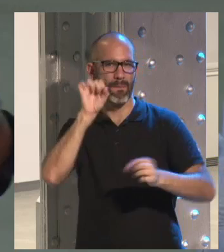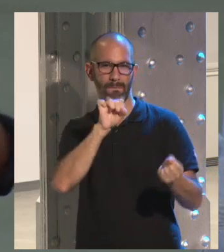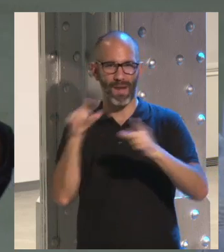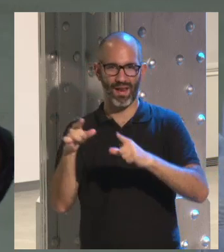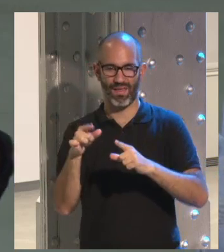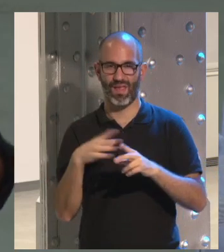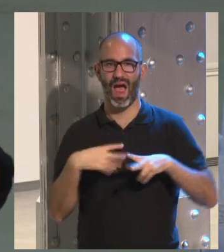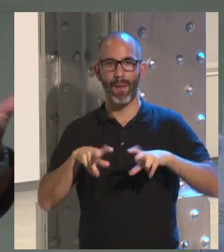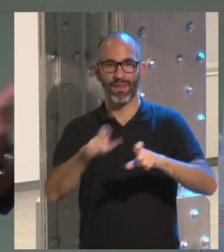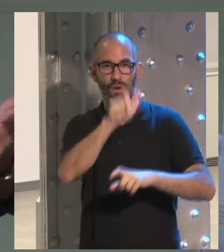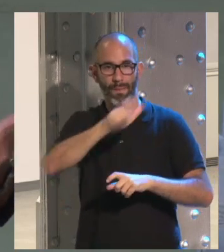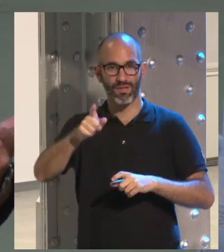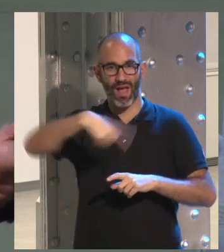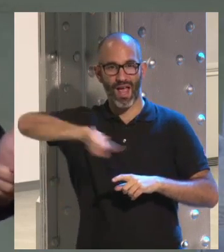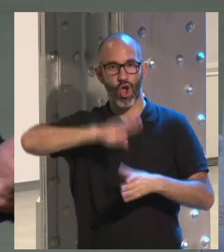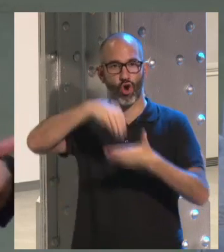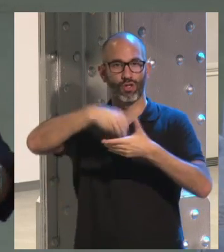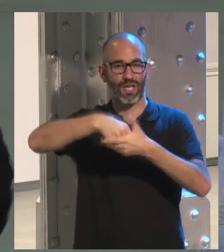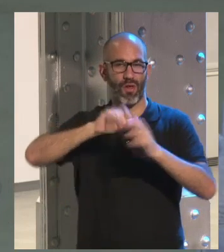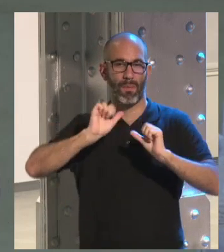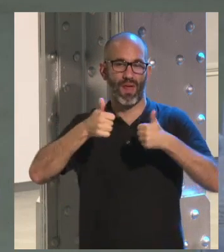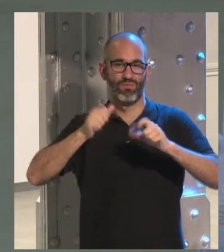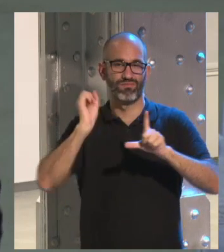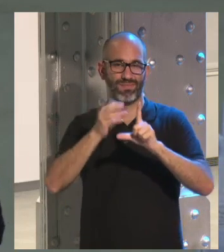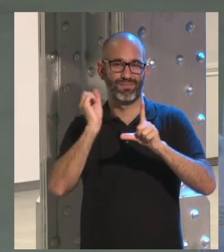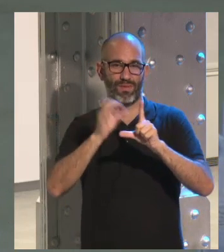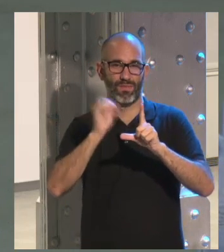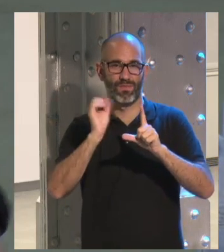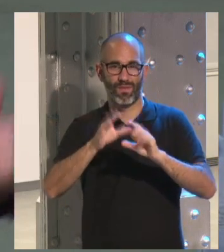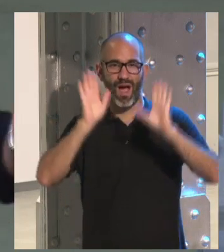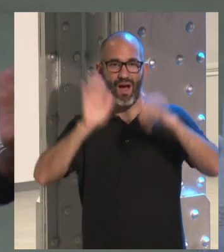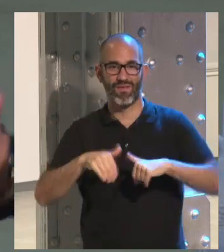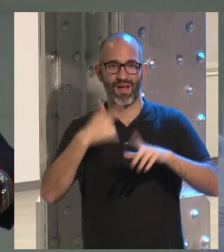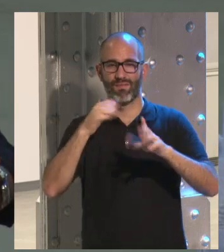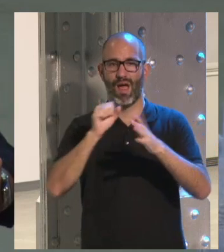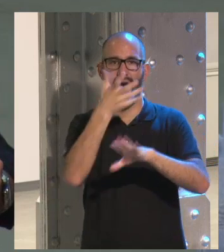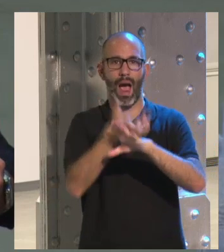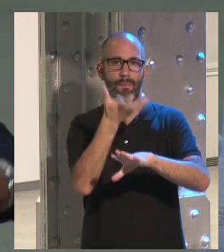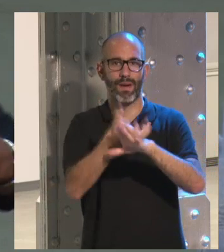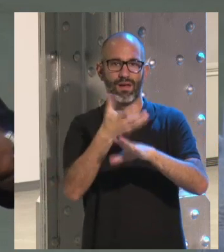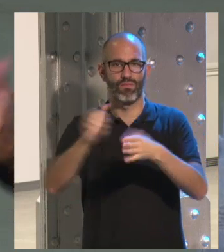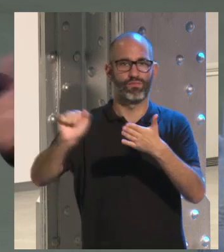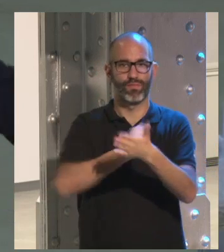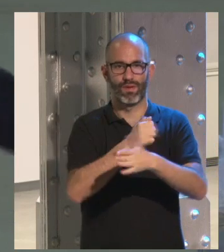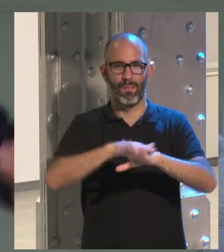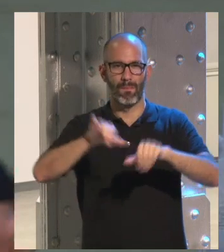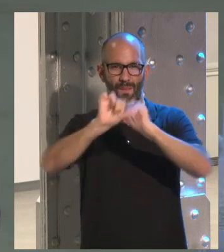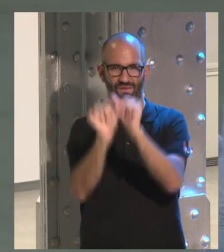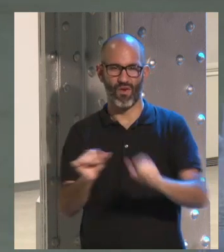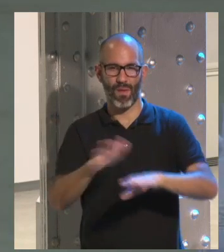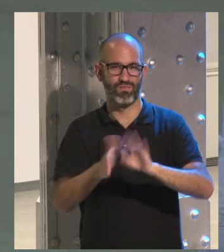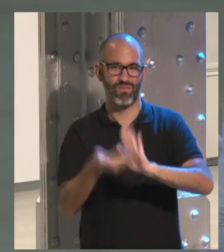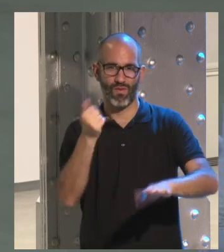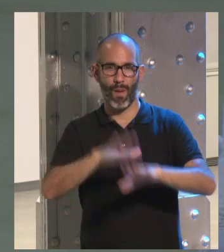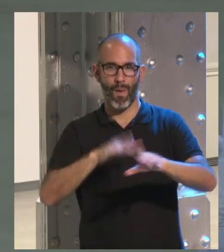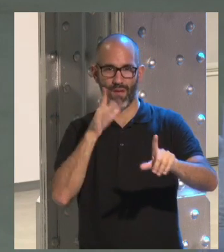app hubo gente que empezó a subir contenidos que no y borraron la app porque decían que no había community management capaz de